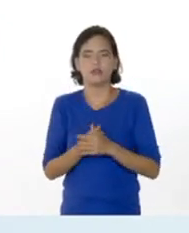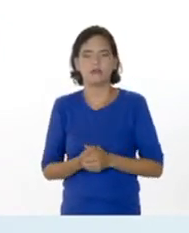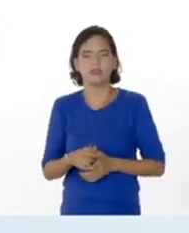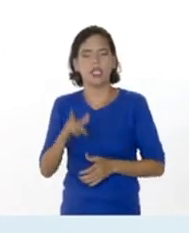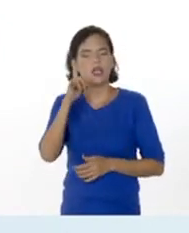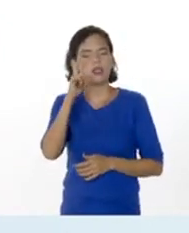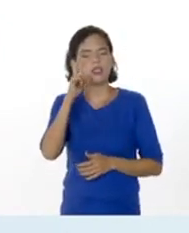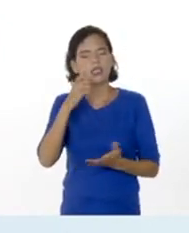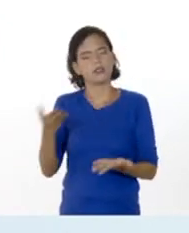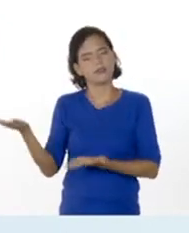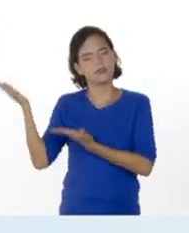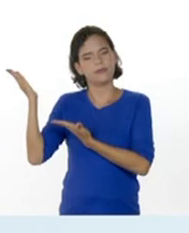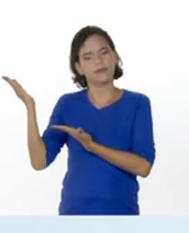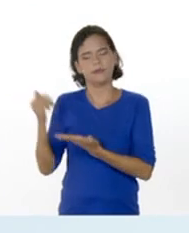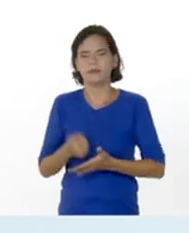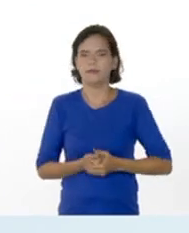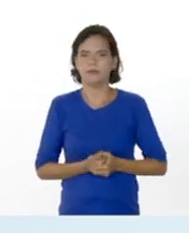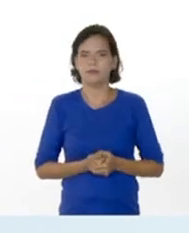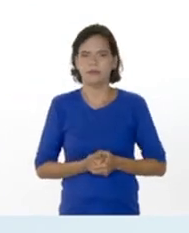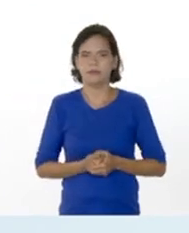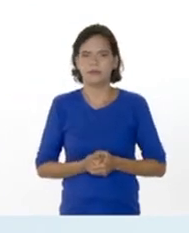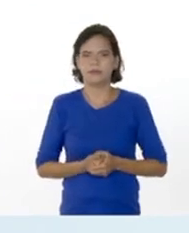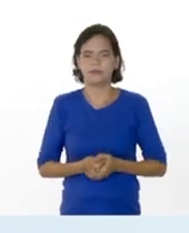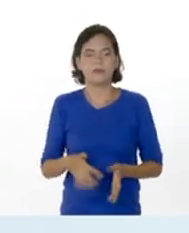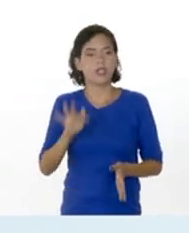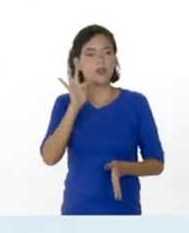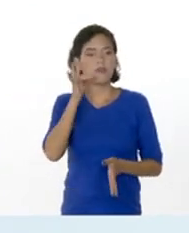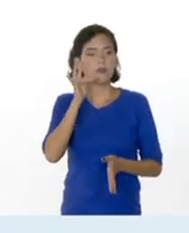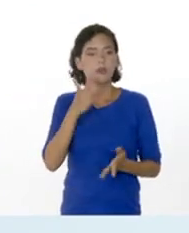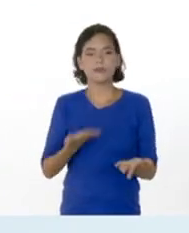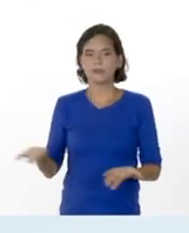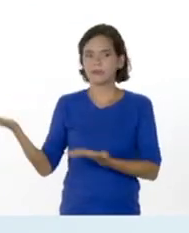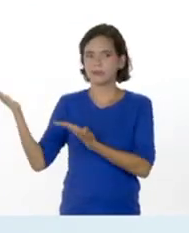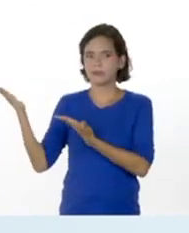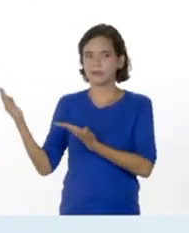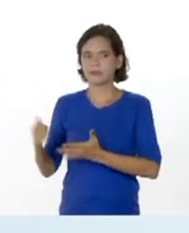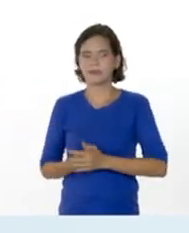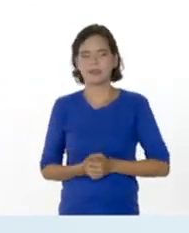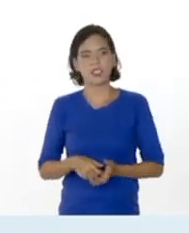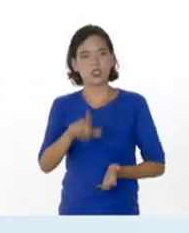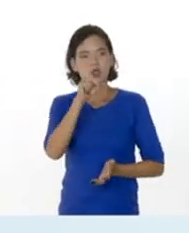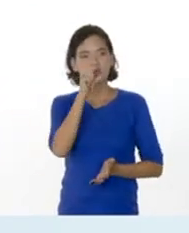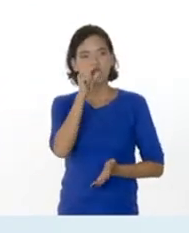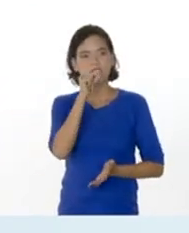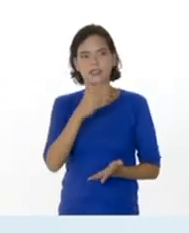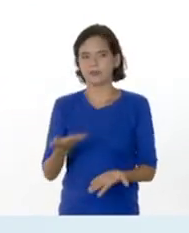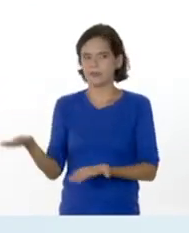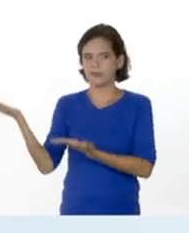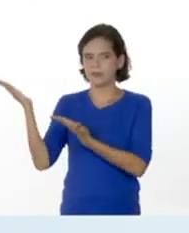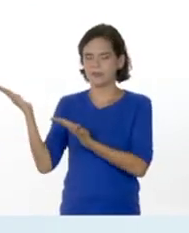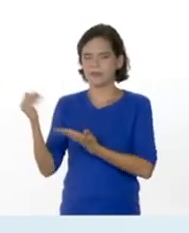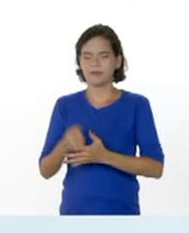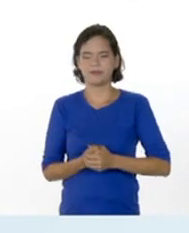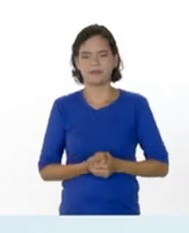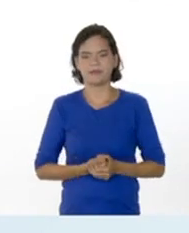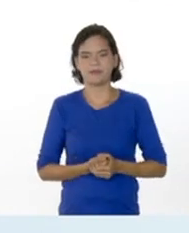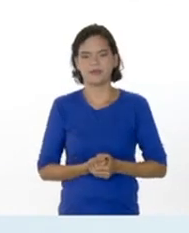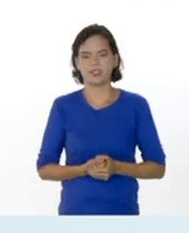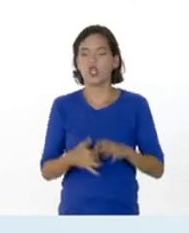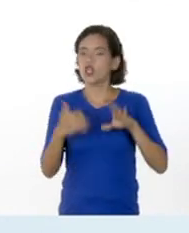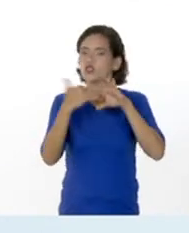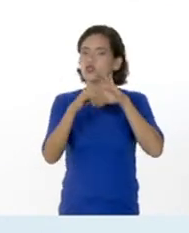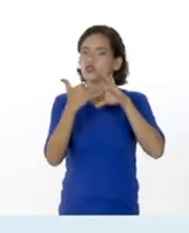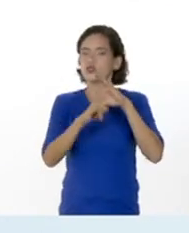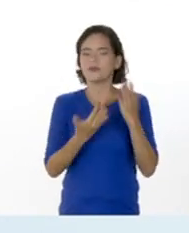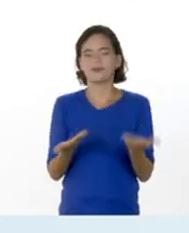En Instagram nos consigues como Vive TV Oficial, en Facebook como Vive Televisión, en Twitter como arroba Vive TV Oficial 1, y en nuestro